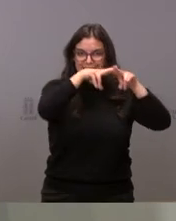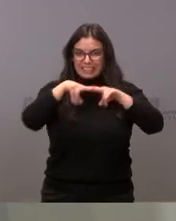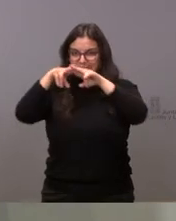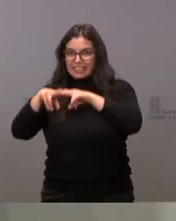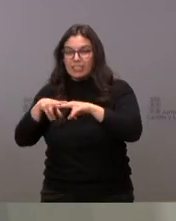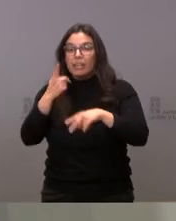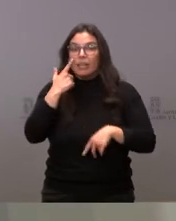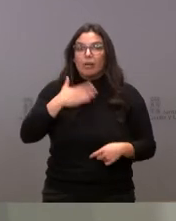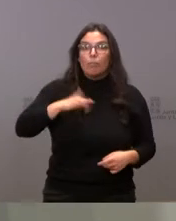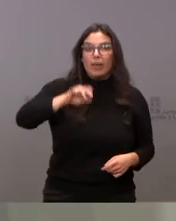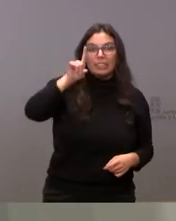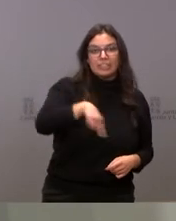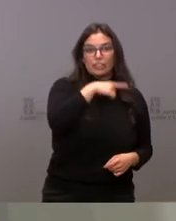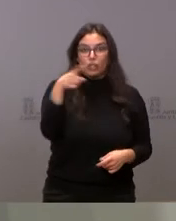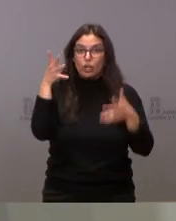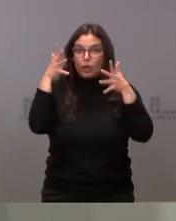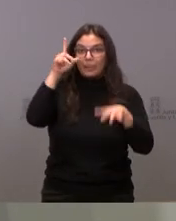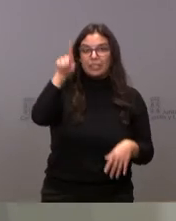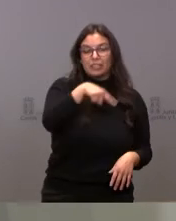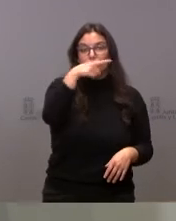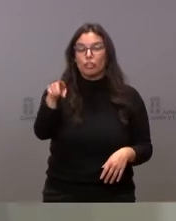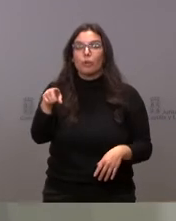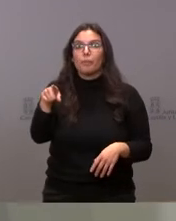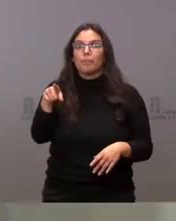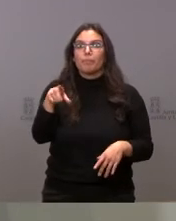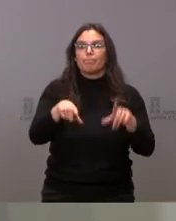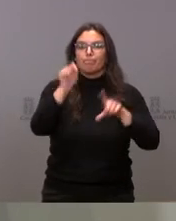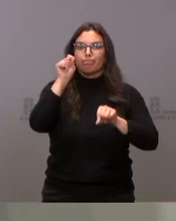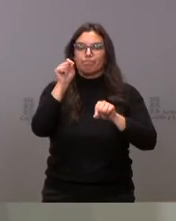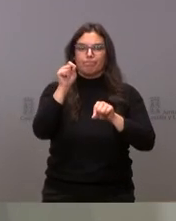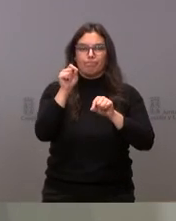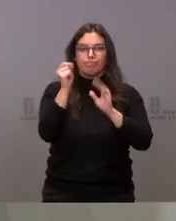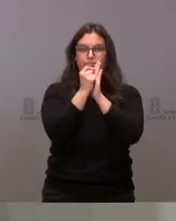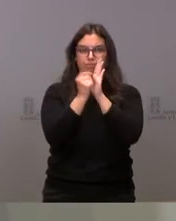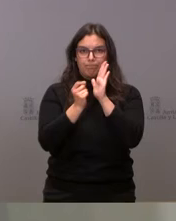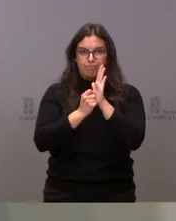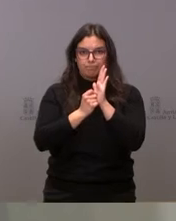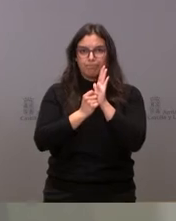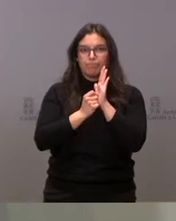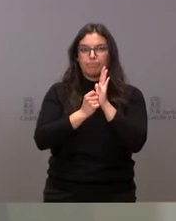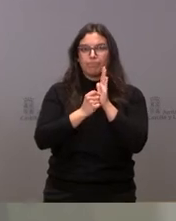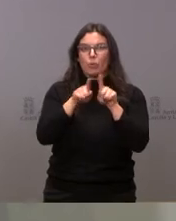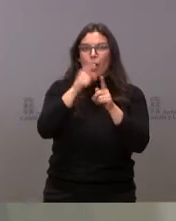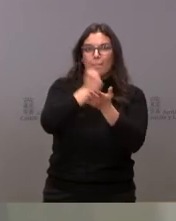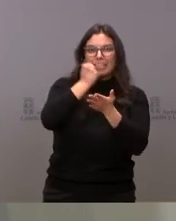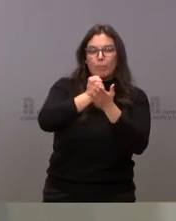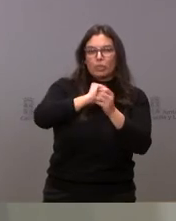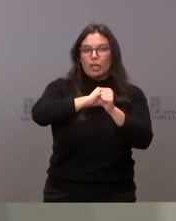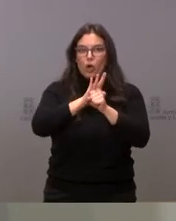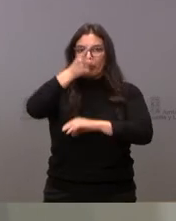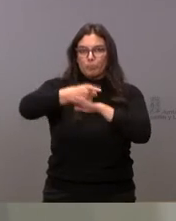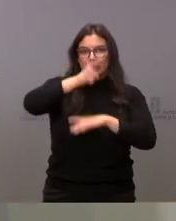viable o no, si es recomendable o no, la instauración de este pasaporte COVID en algunas